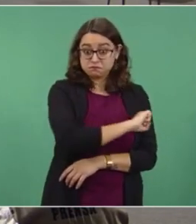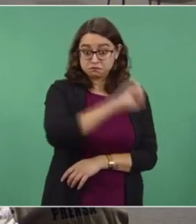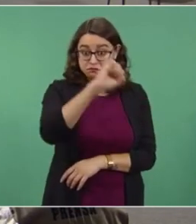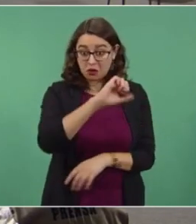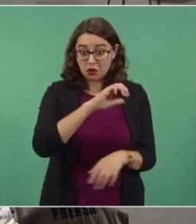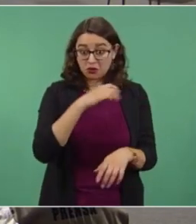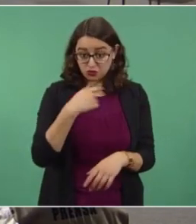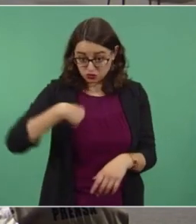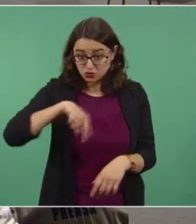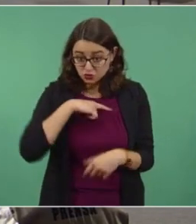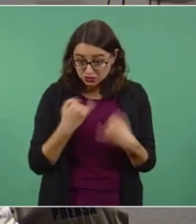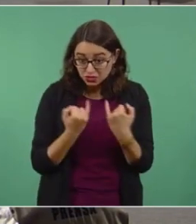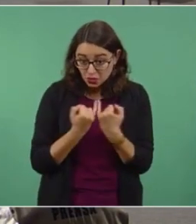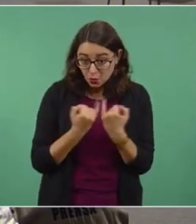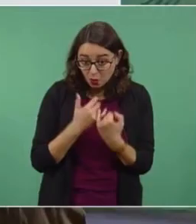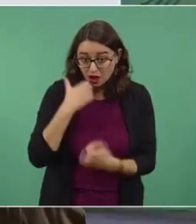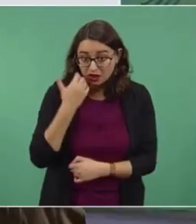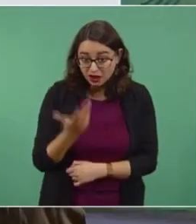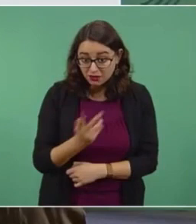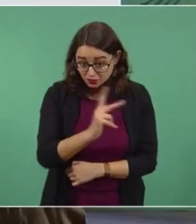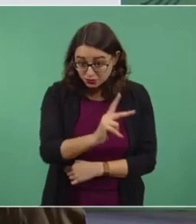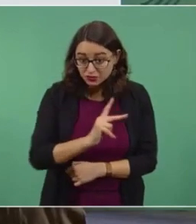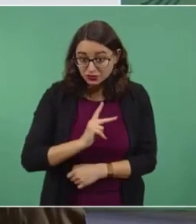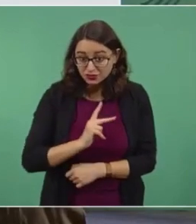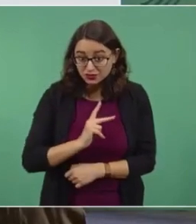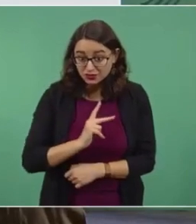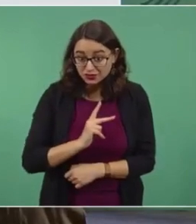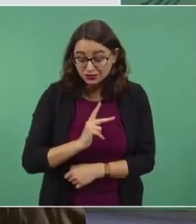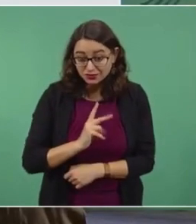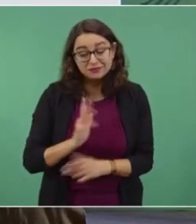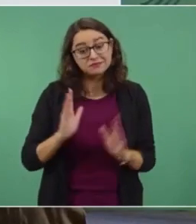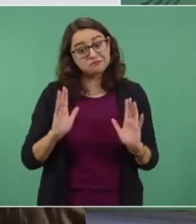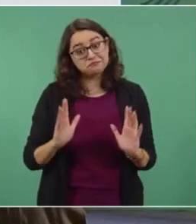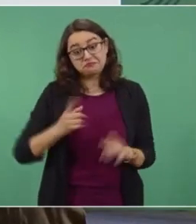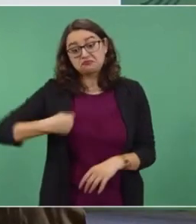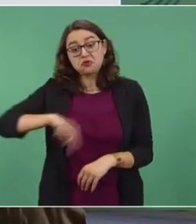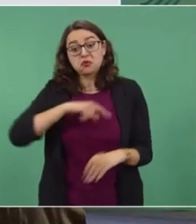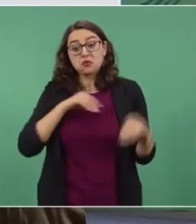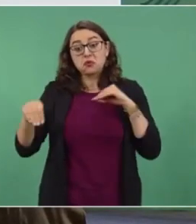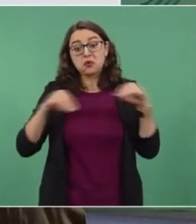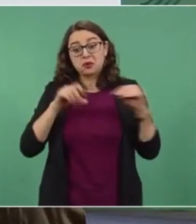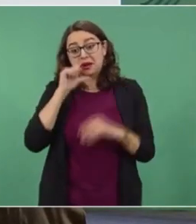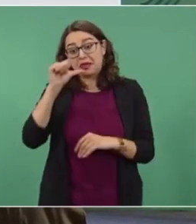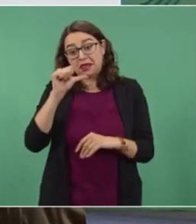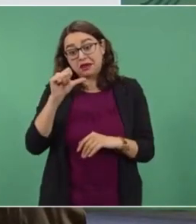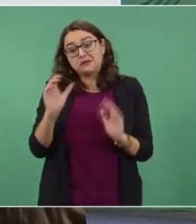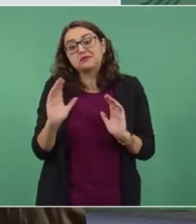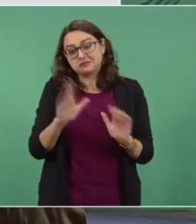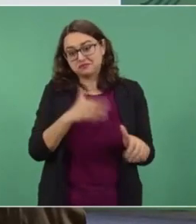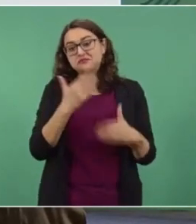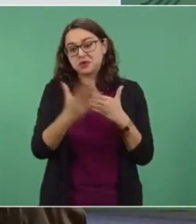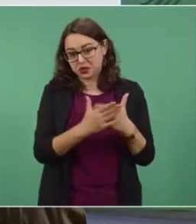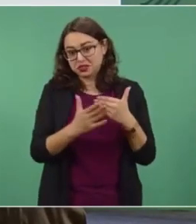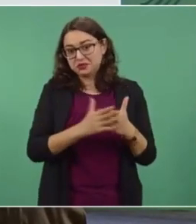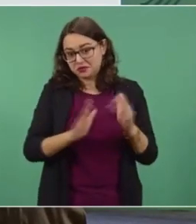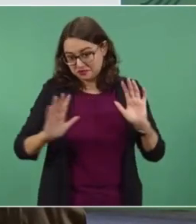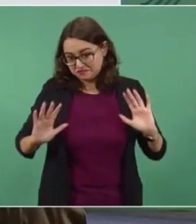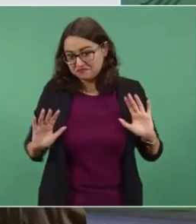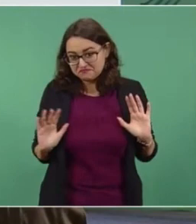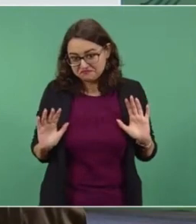llevar. Por eso esta iniciativa, y esto tan solo es de este año.